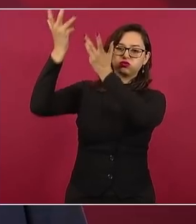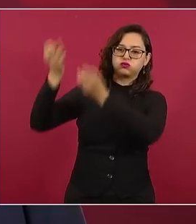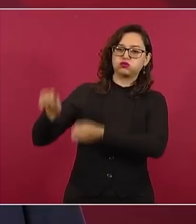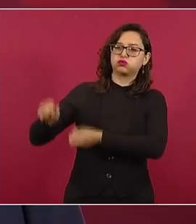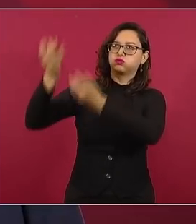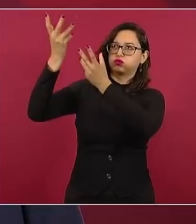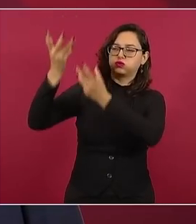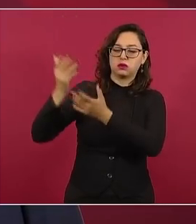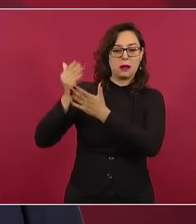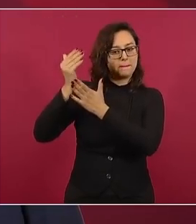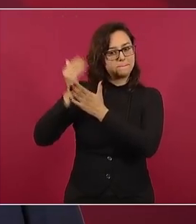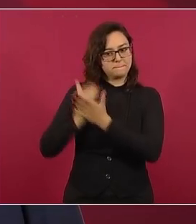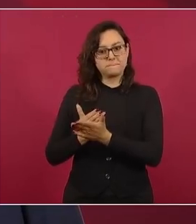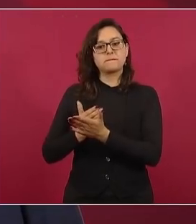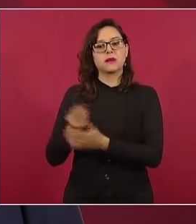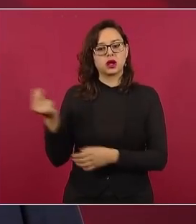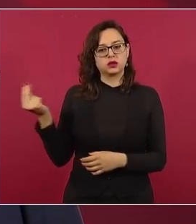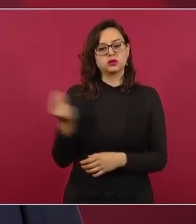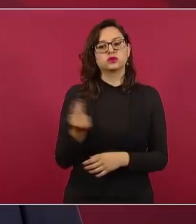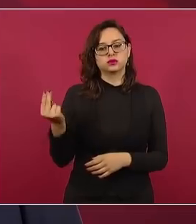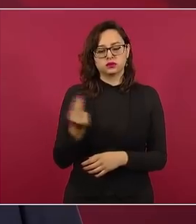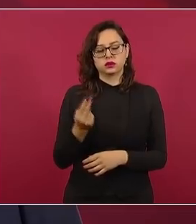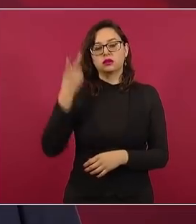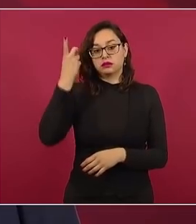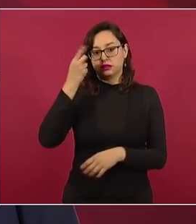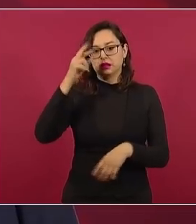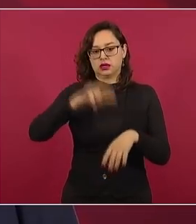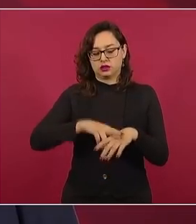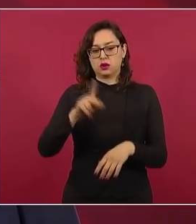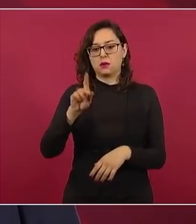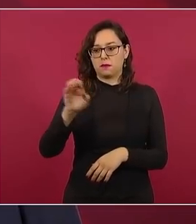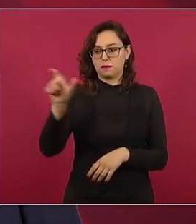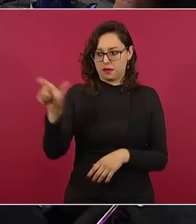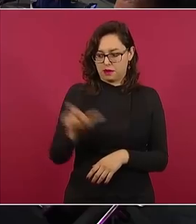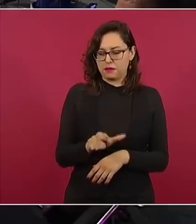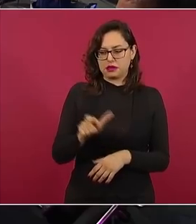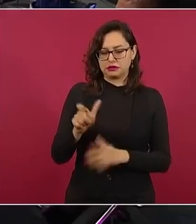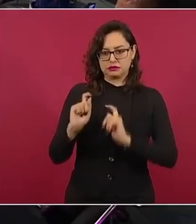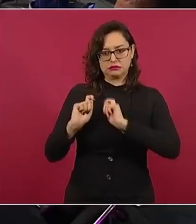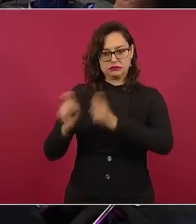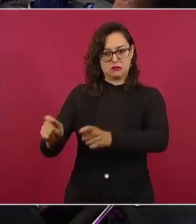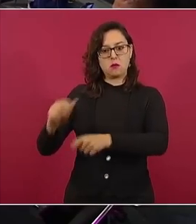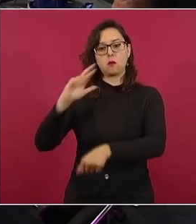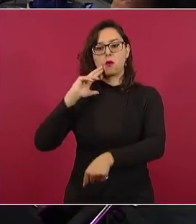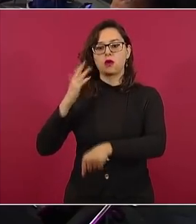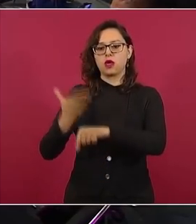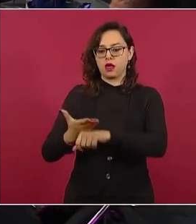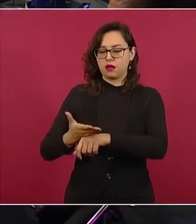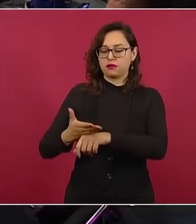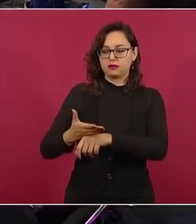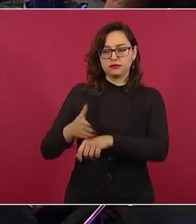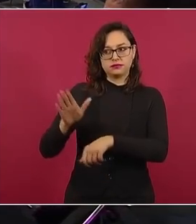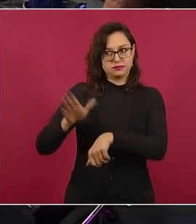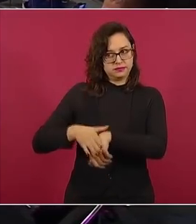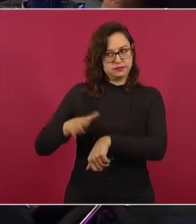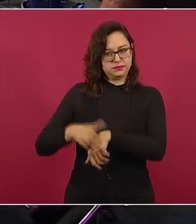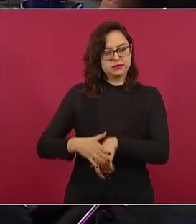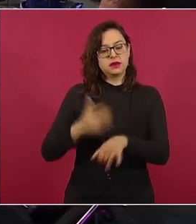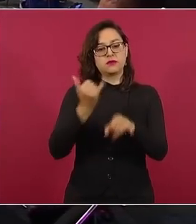Y le vamos a pedir al director de Pemex que nos informe cómo vamos. Todavía el día